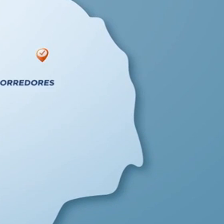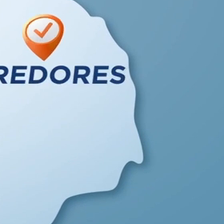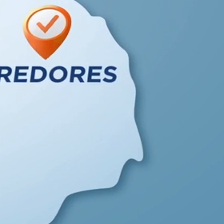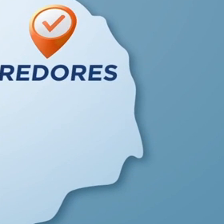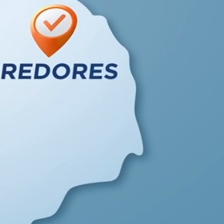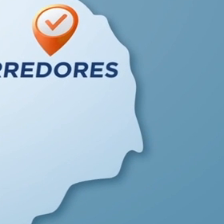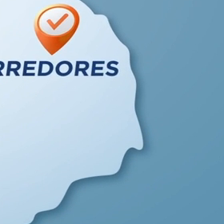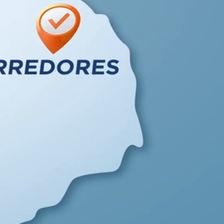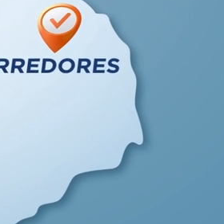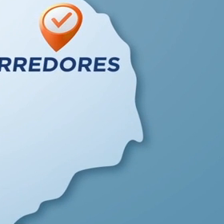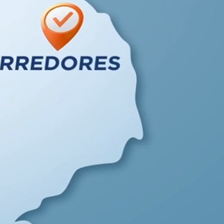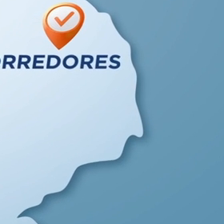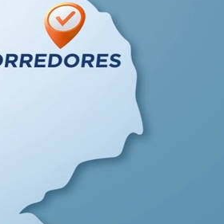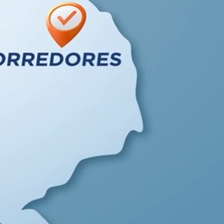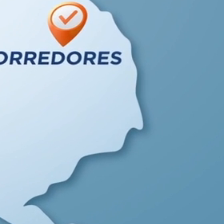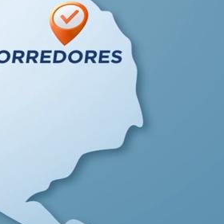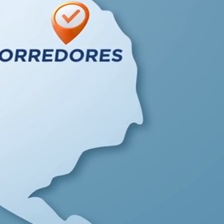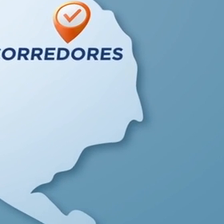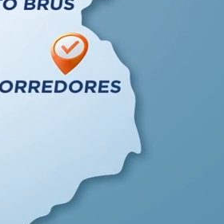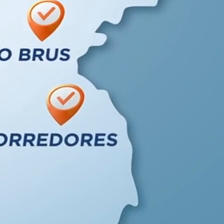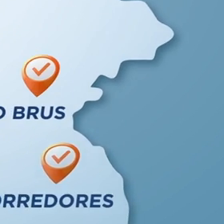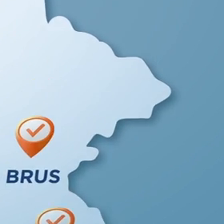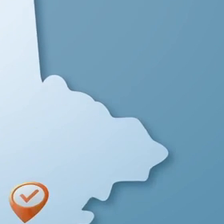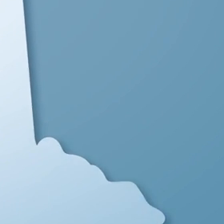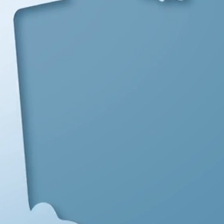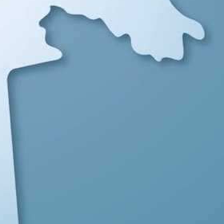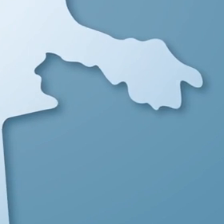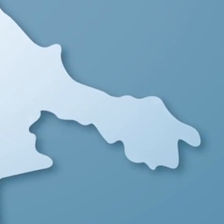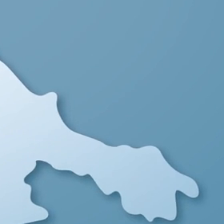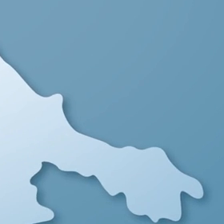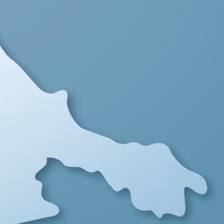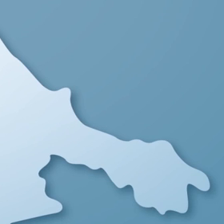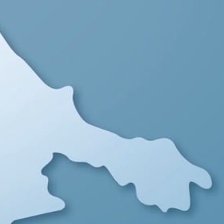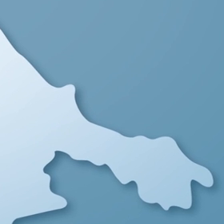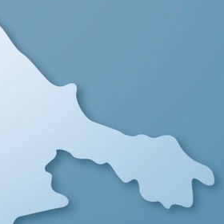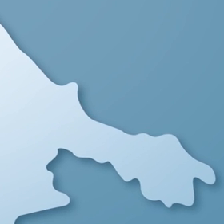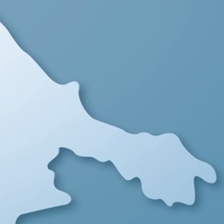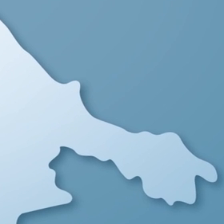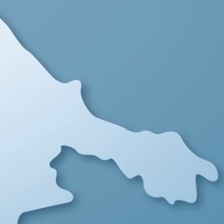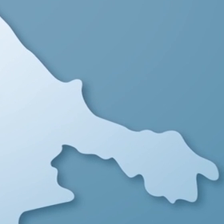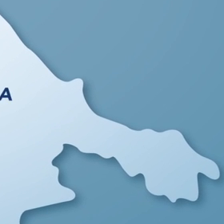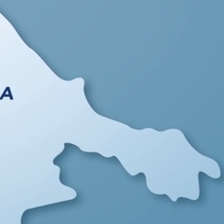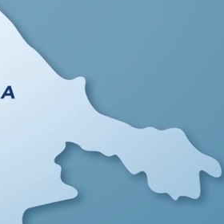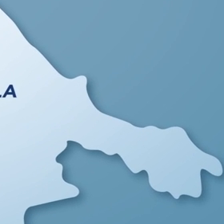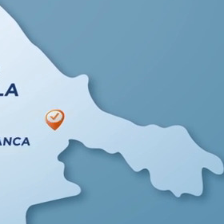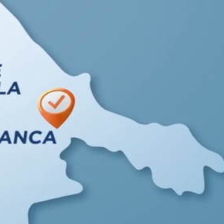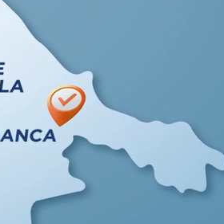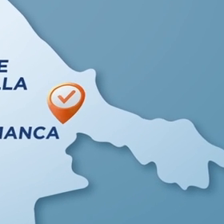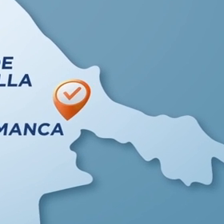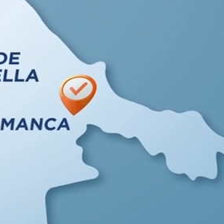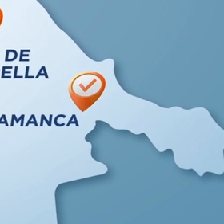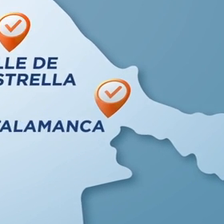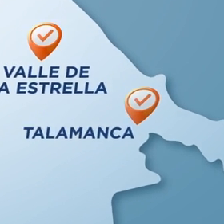Estamos en Corredores, Osa, Golfito, Cotobrus y Buenos Aires, así como en Cariari, Duácimo, Siquirres, Matina, Valle de la Estrella y